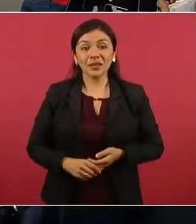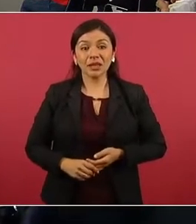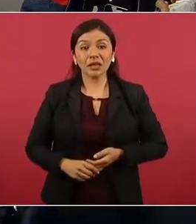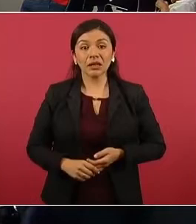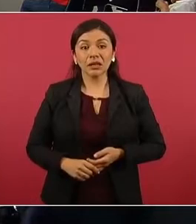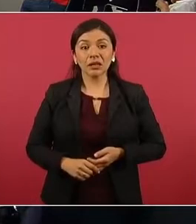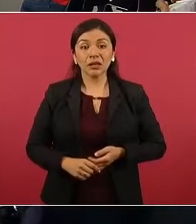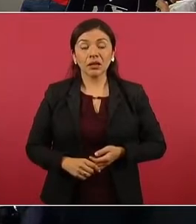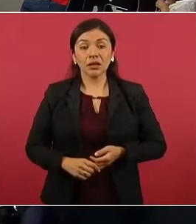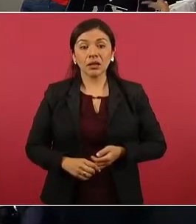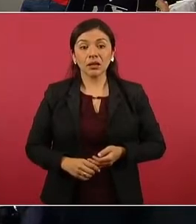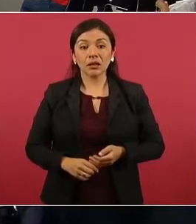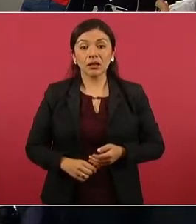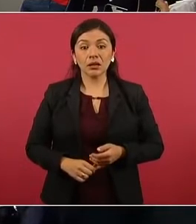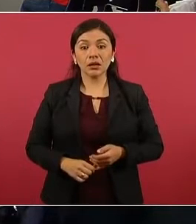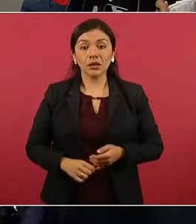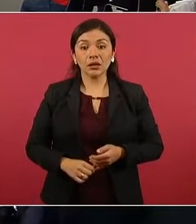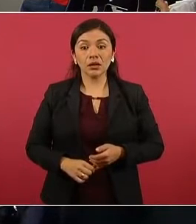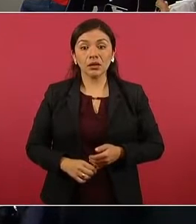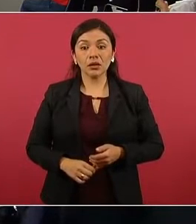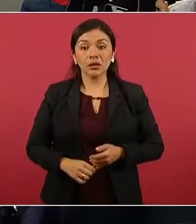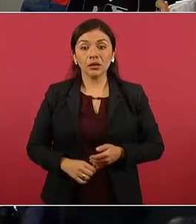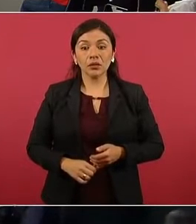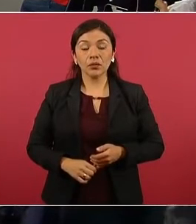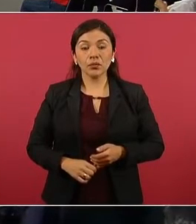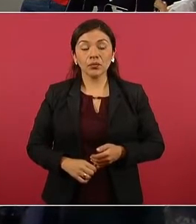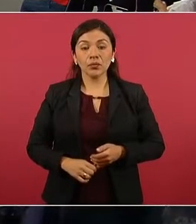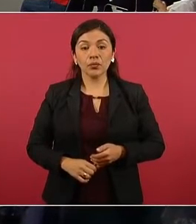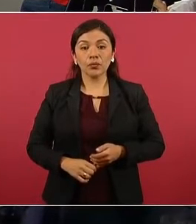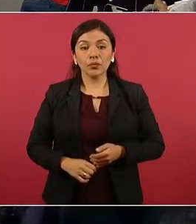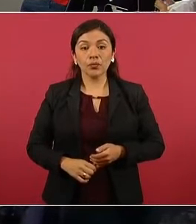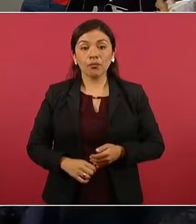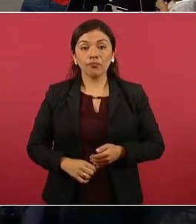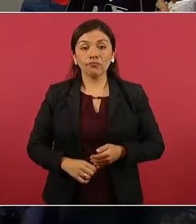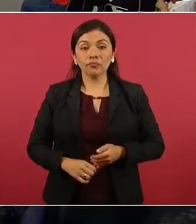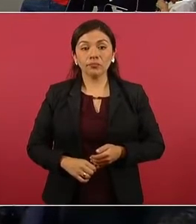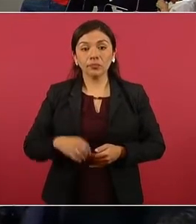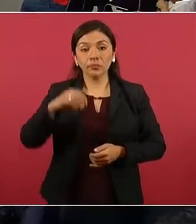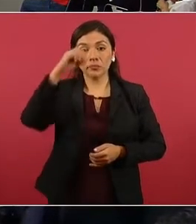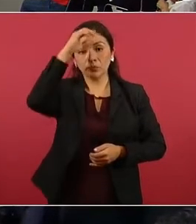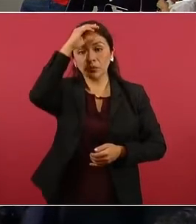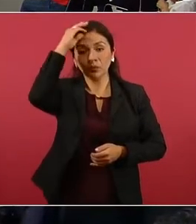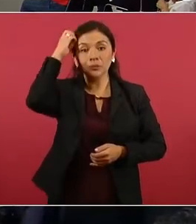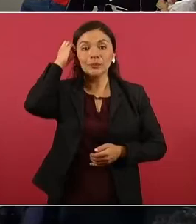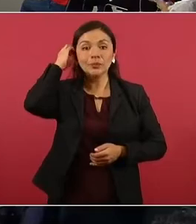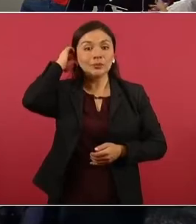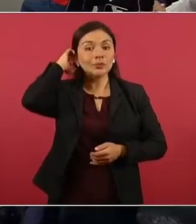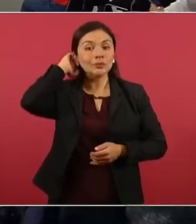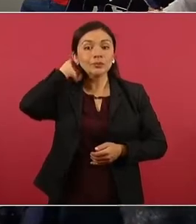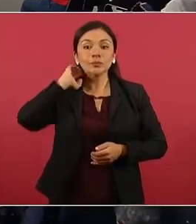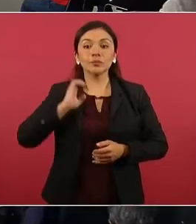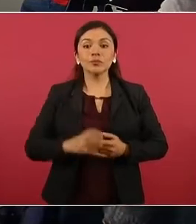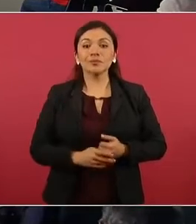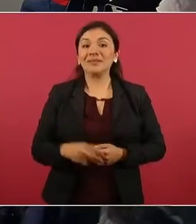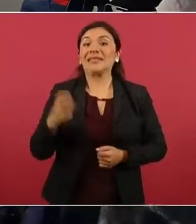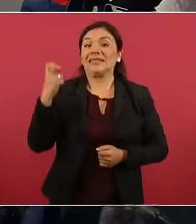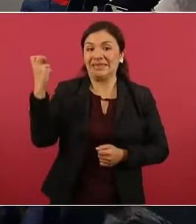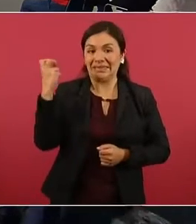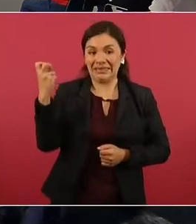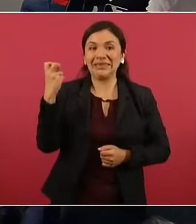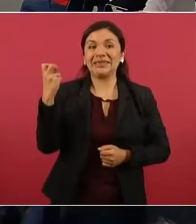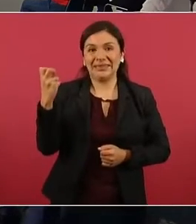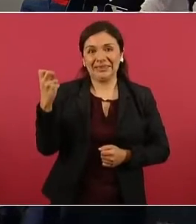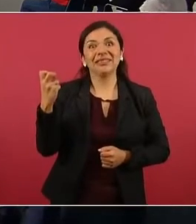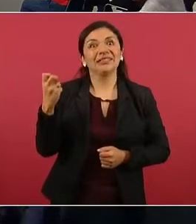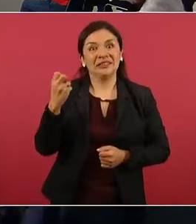ahí está, esa